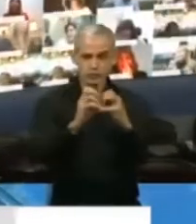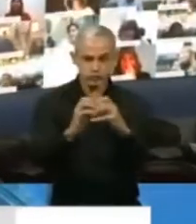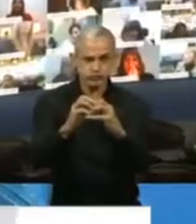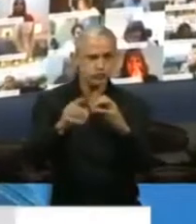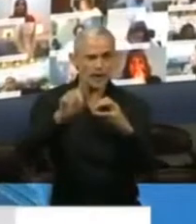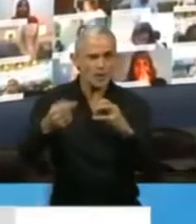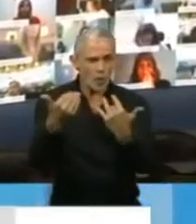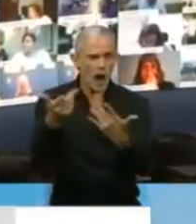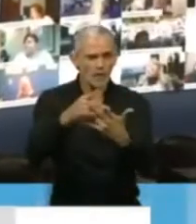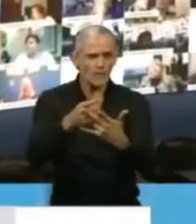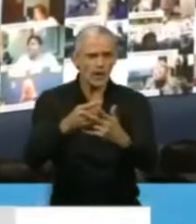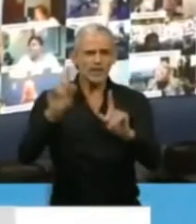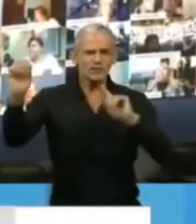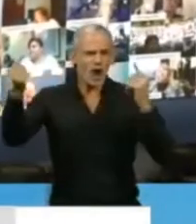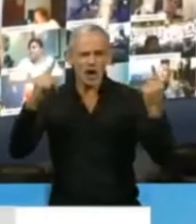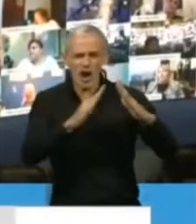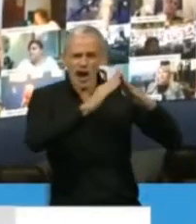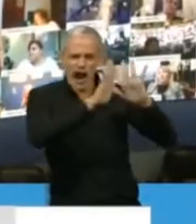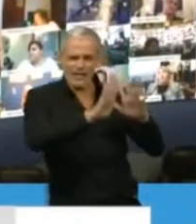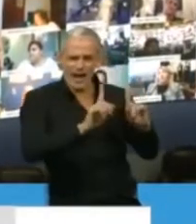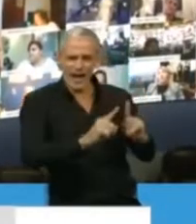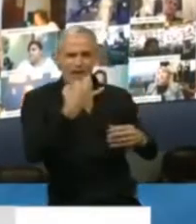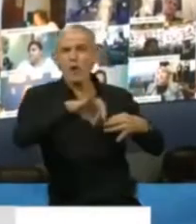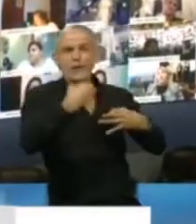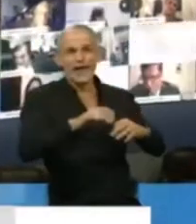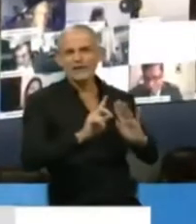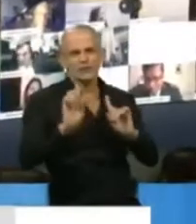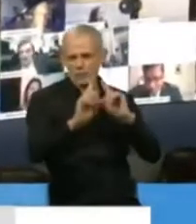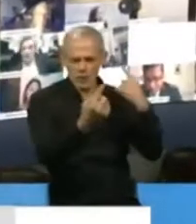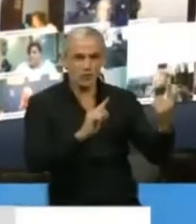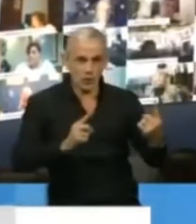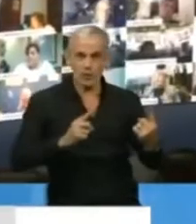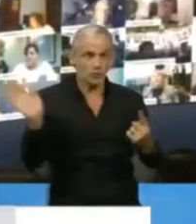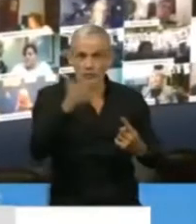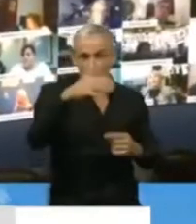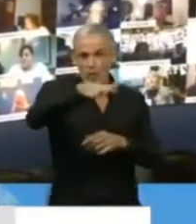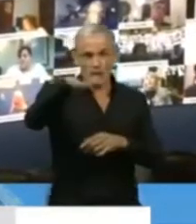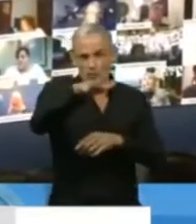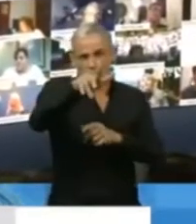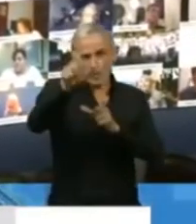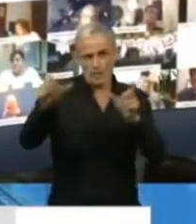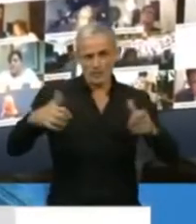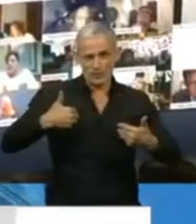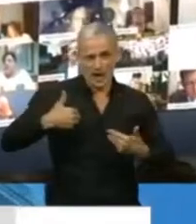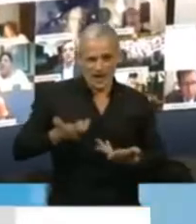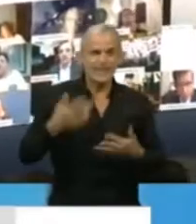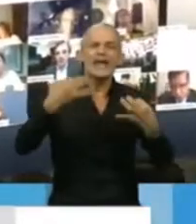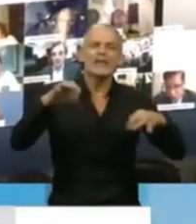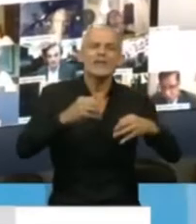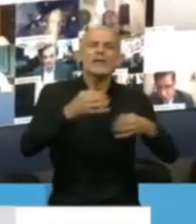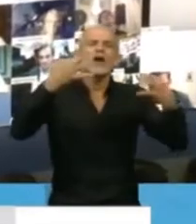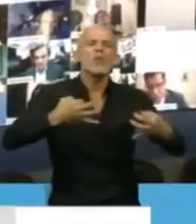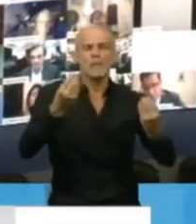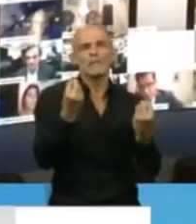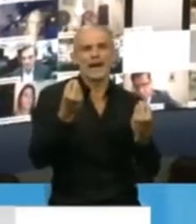en el marco del aislamiento social preventivo y obligatorio que toda la población argentina está cumpliendo para